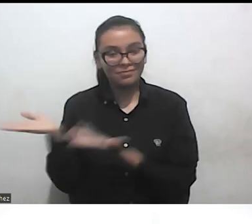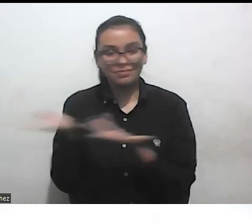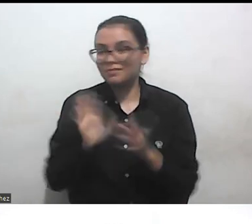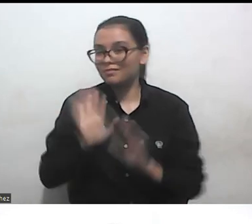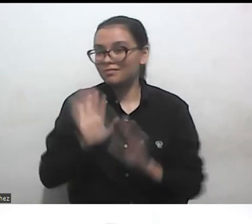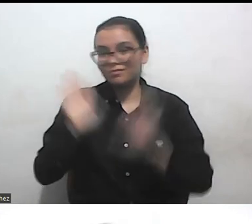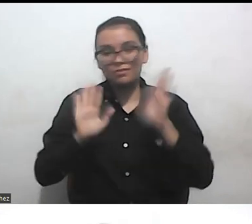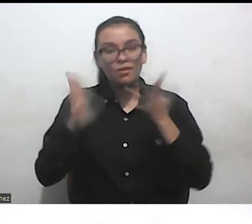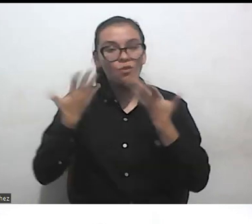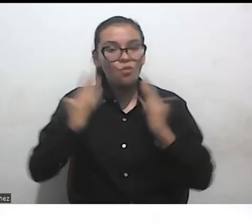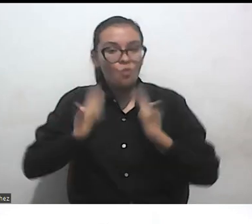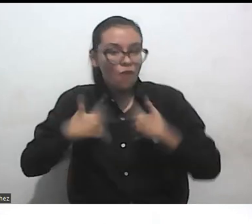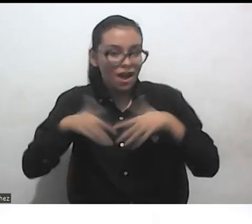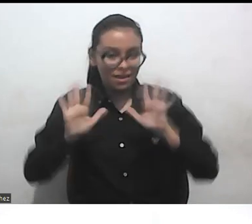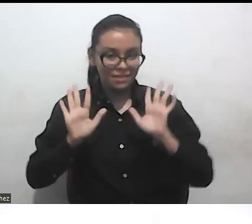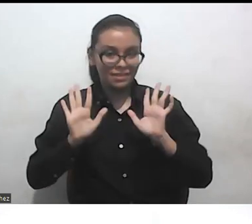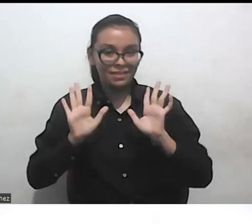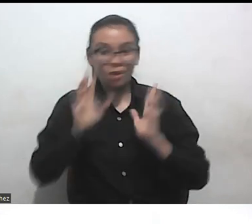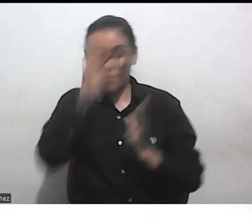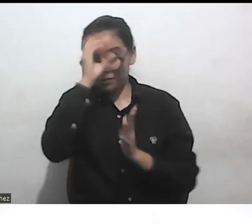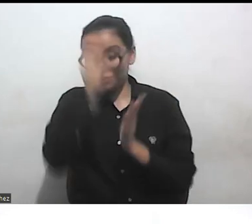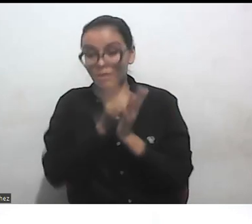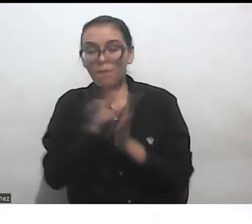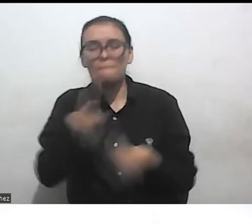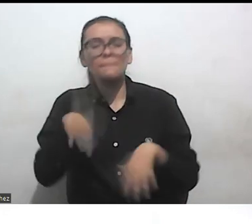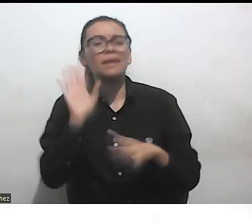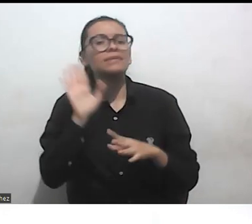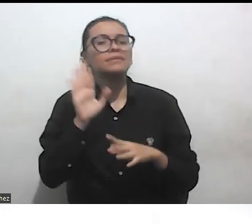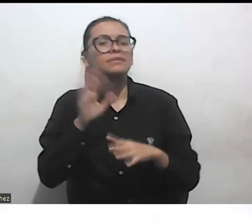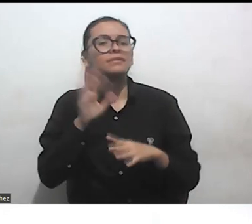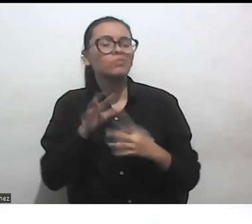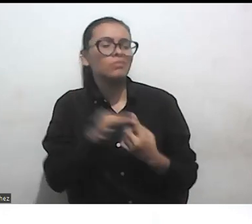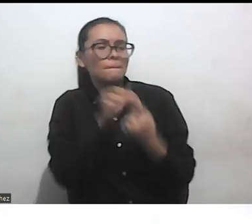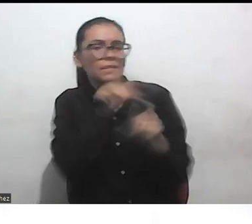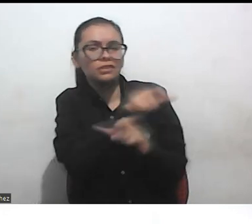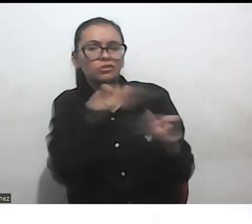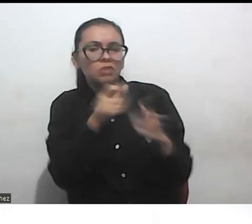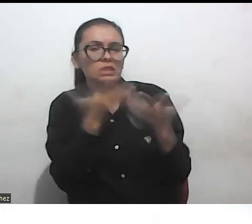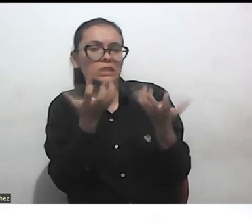desee, especialmente si el público tiene preguntas sobre nuestro programa de maestría.